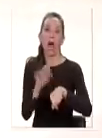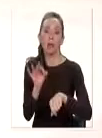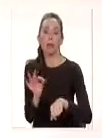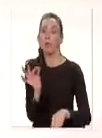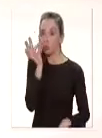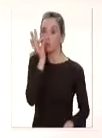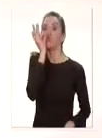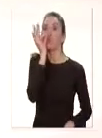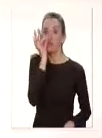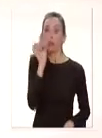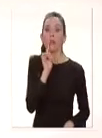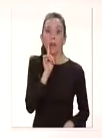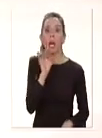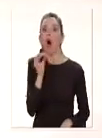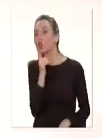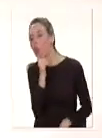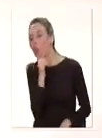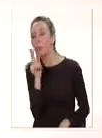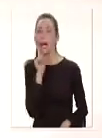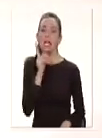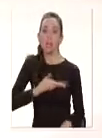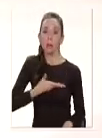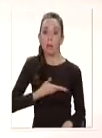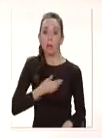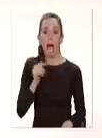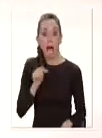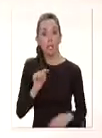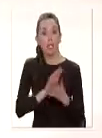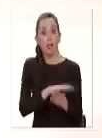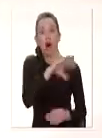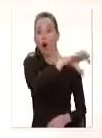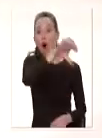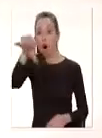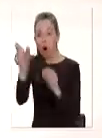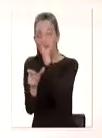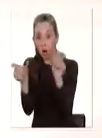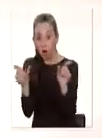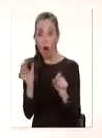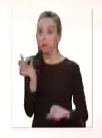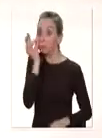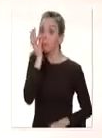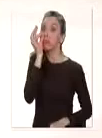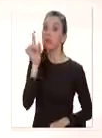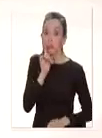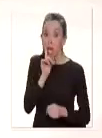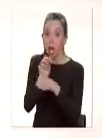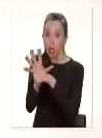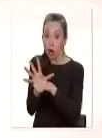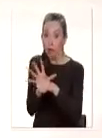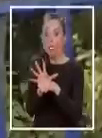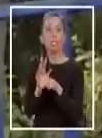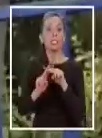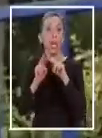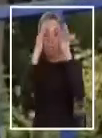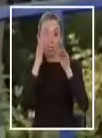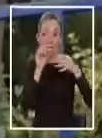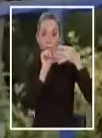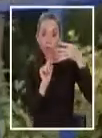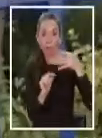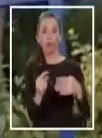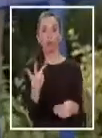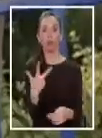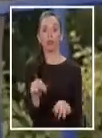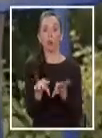o sospechosos de COVID. En este caso, como en todos los demás, si se identifican casos, se toman las medidas. No